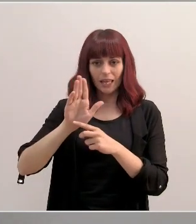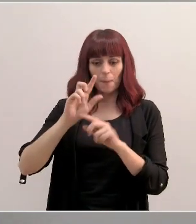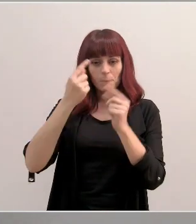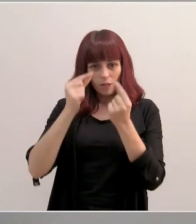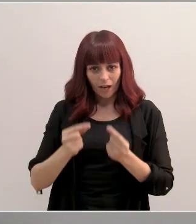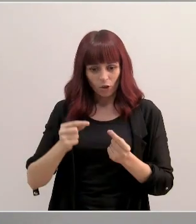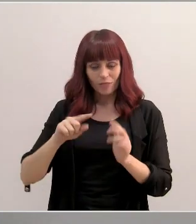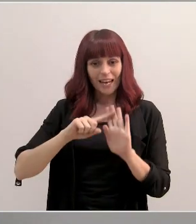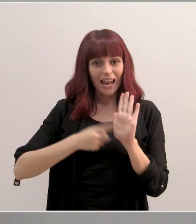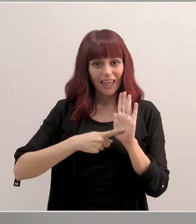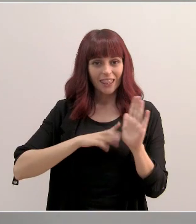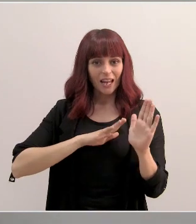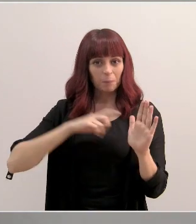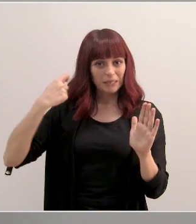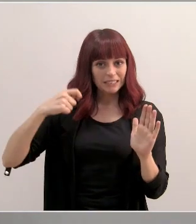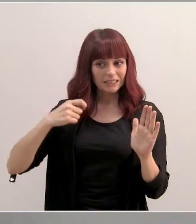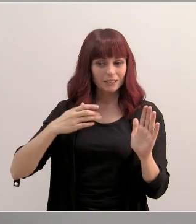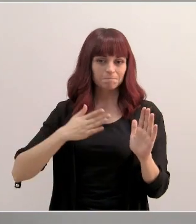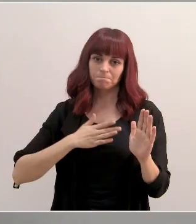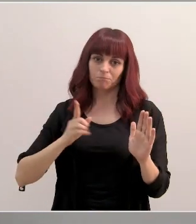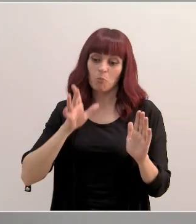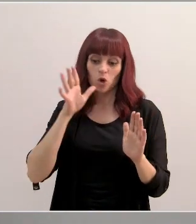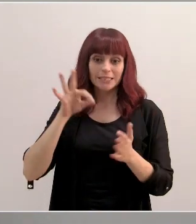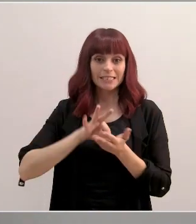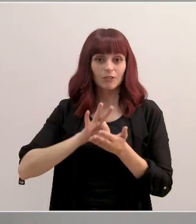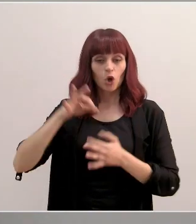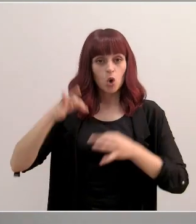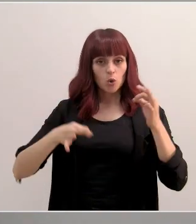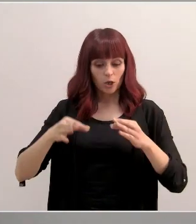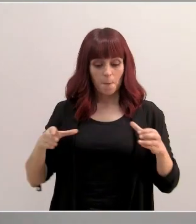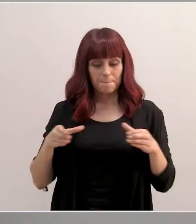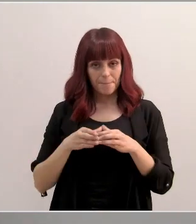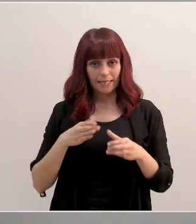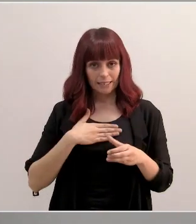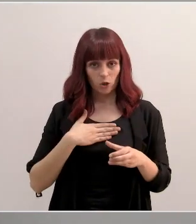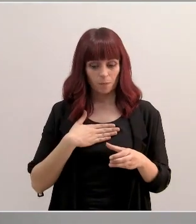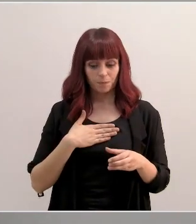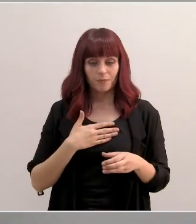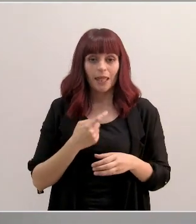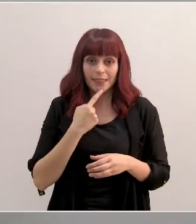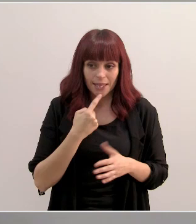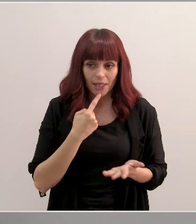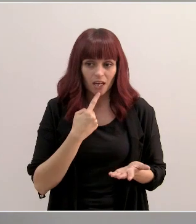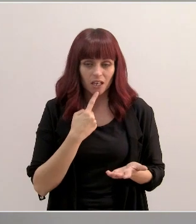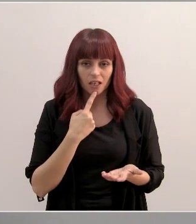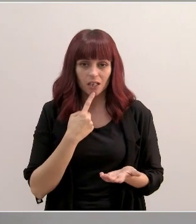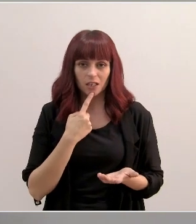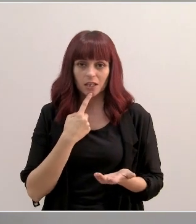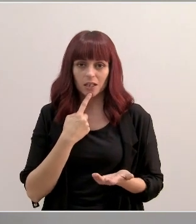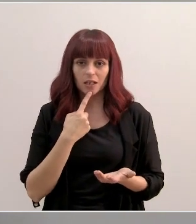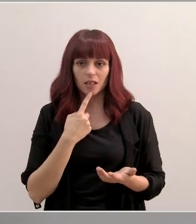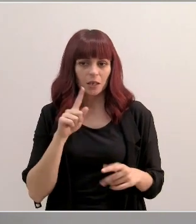de la ley del presidente porque los servicios jurídicos de nuestro partido nos han manifestado que, a priori, no habría